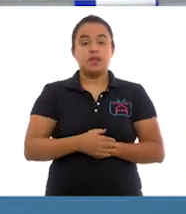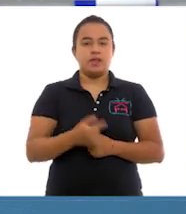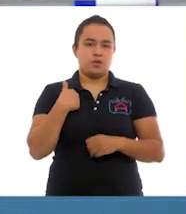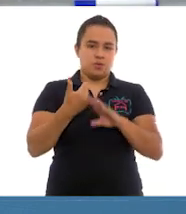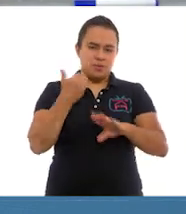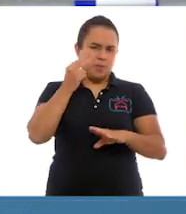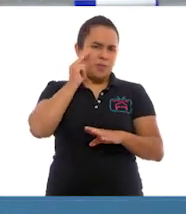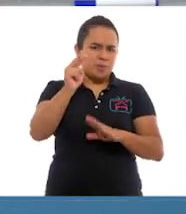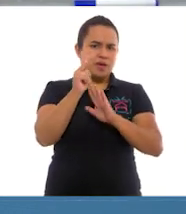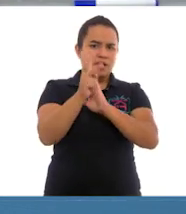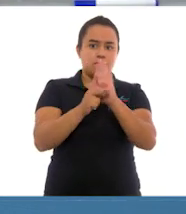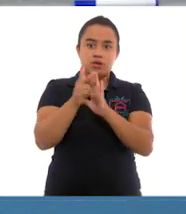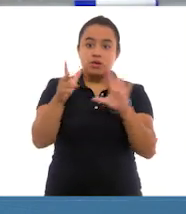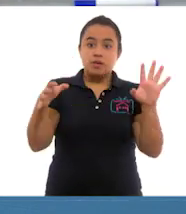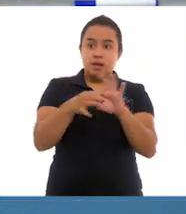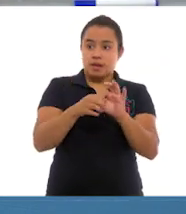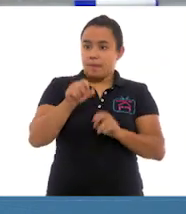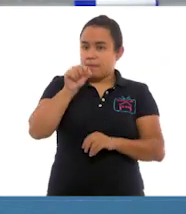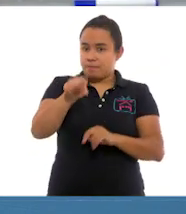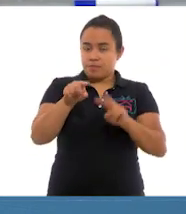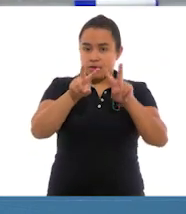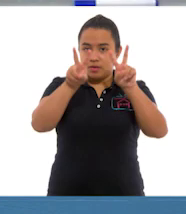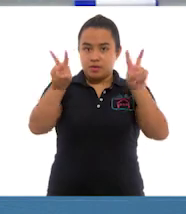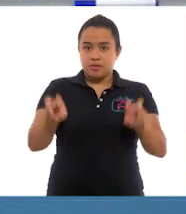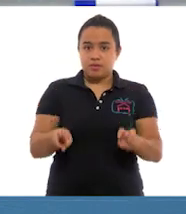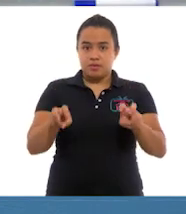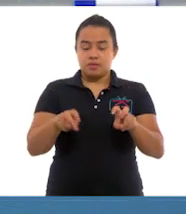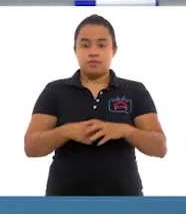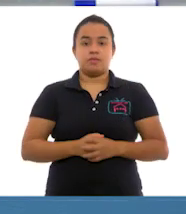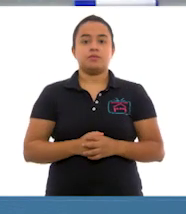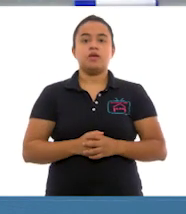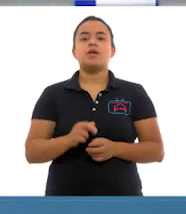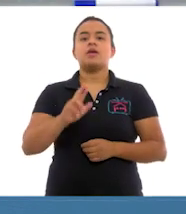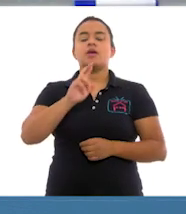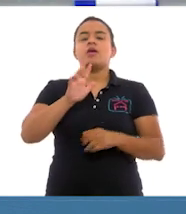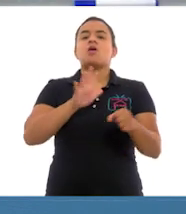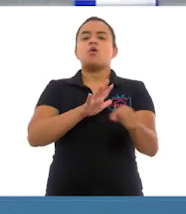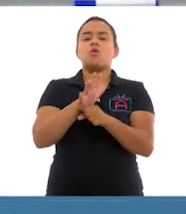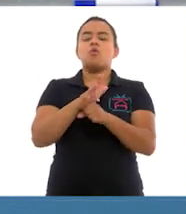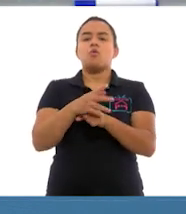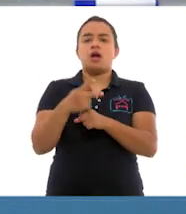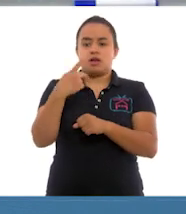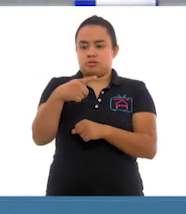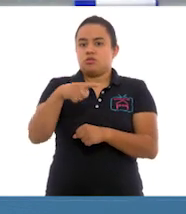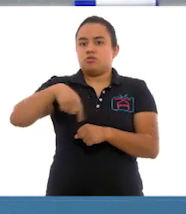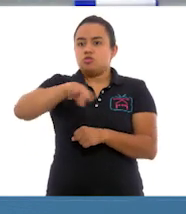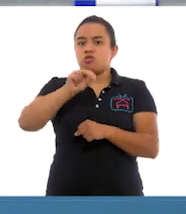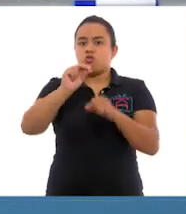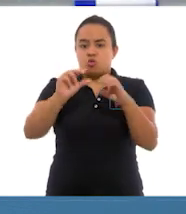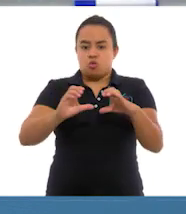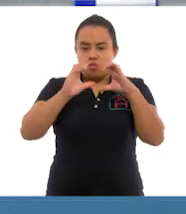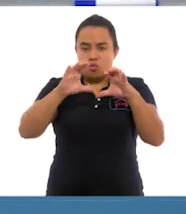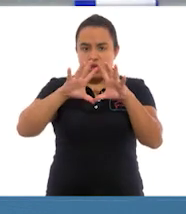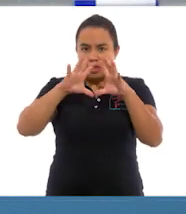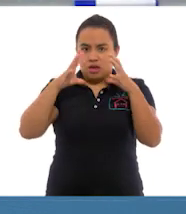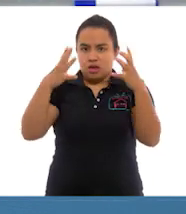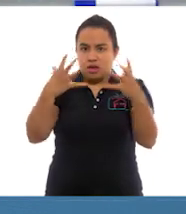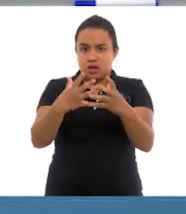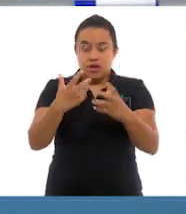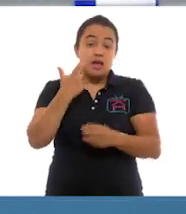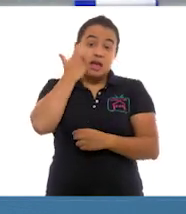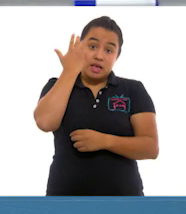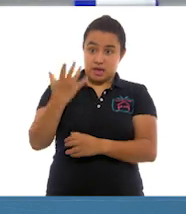de ver un video relacionado con este tema y me ayudó a entender mejor las consecuencias de no cuidar el planeta. Me gustaría